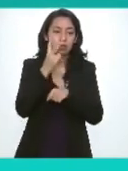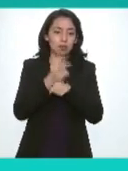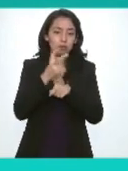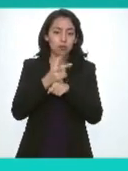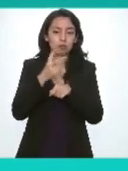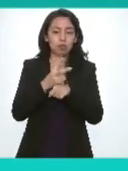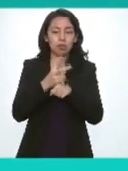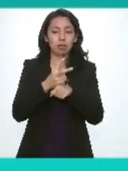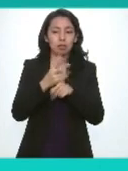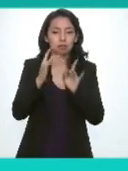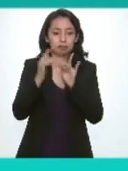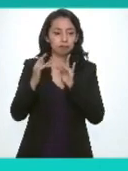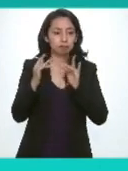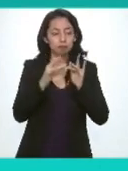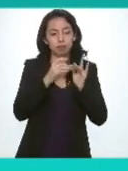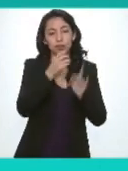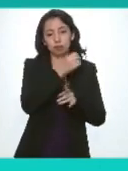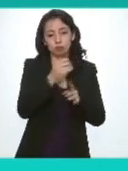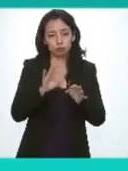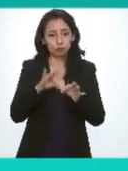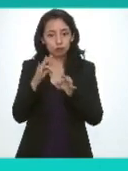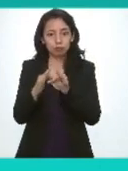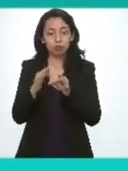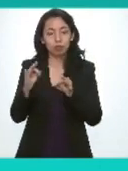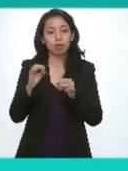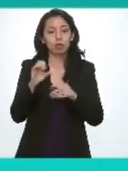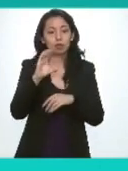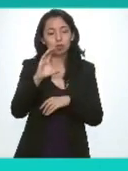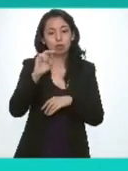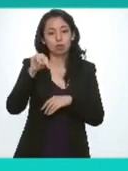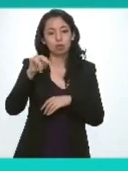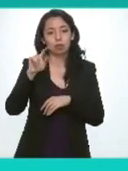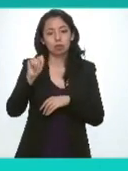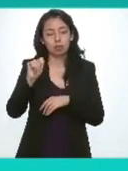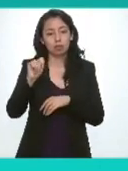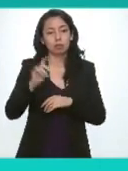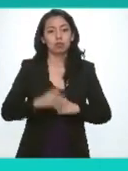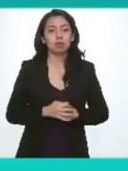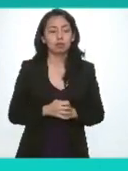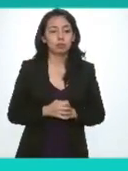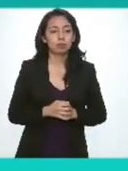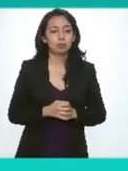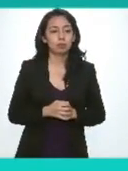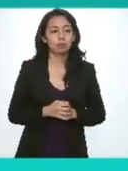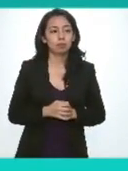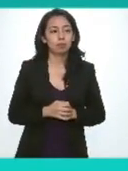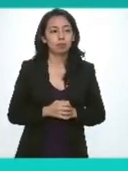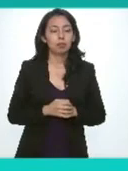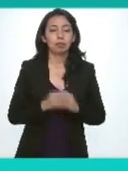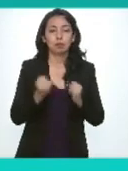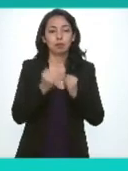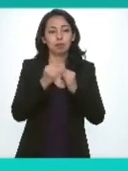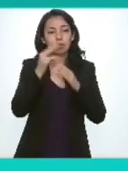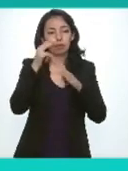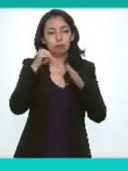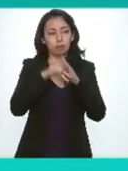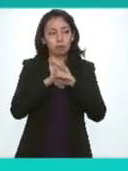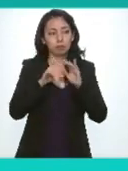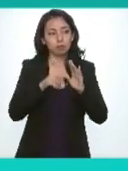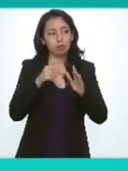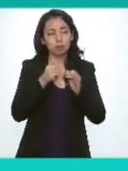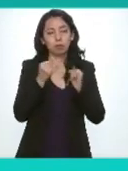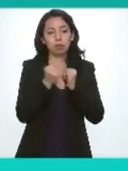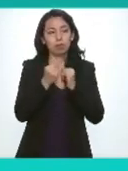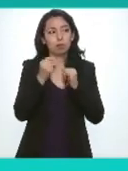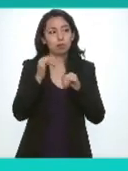sesión ordinaria del Consejo Nacional del Sistema Nacional de Transparencia acceso a la información y